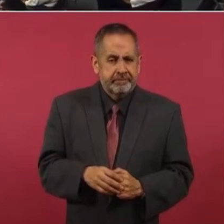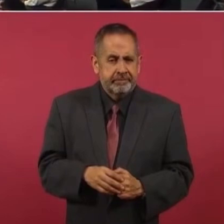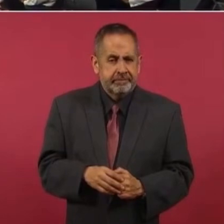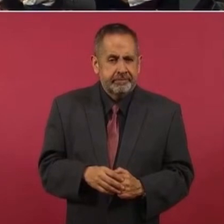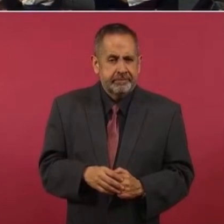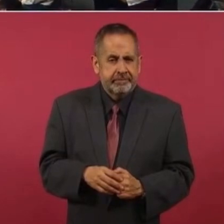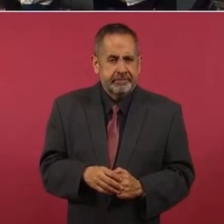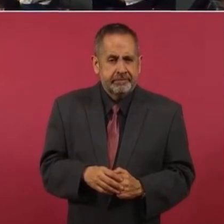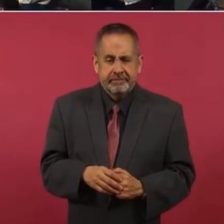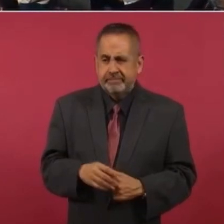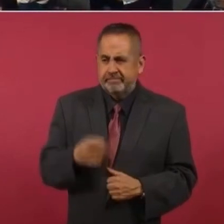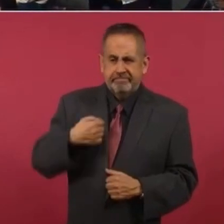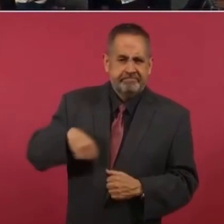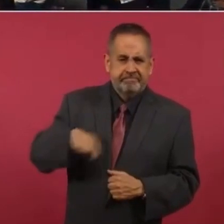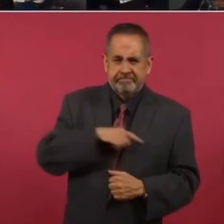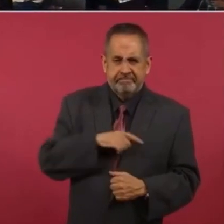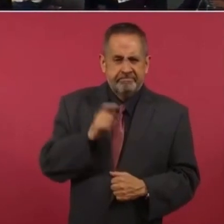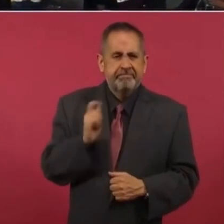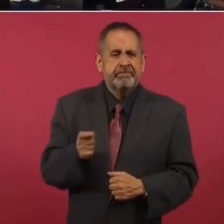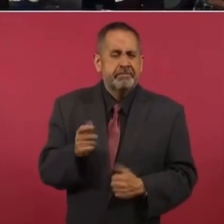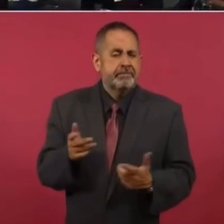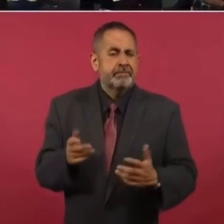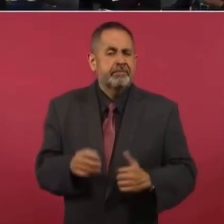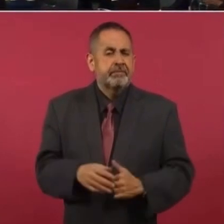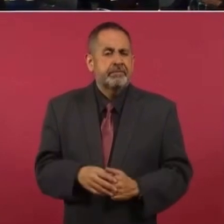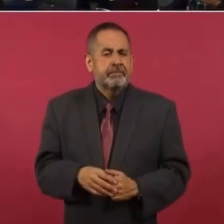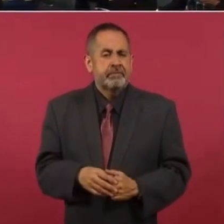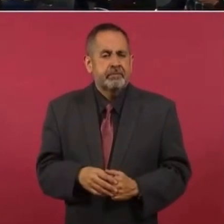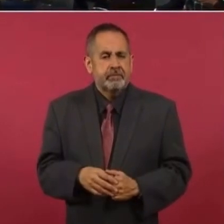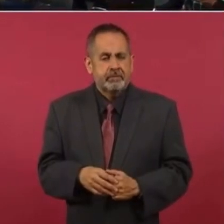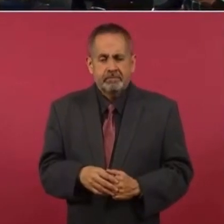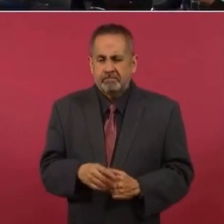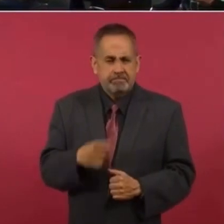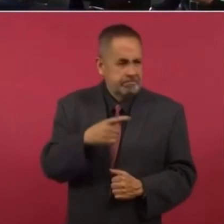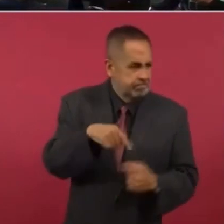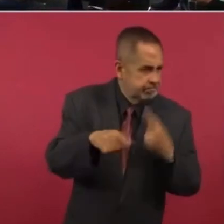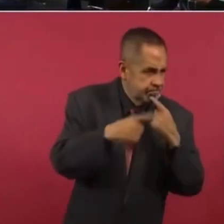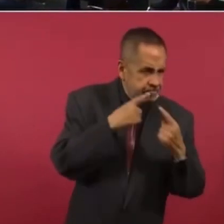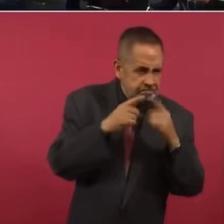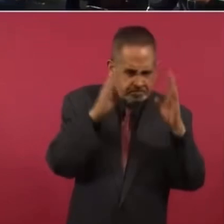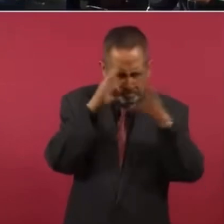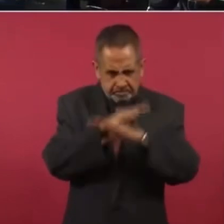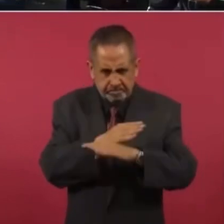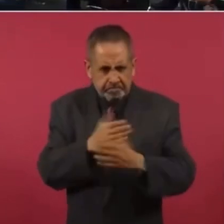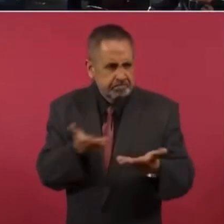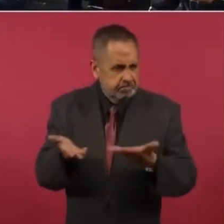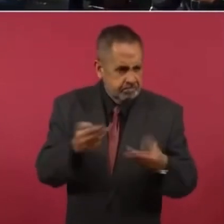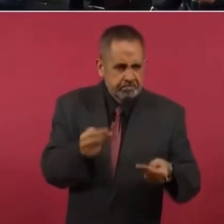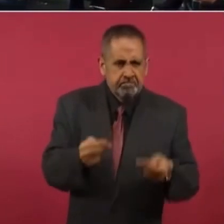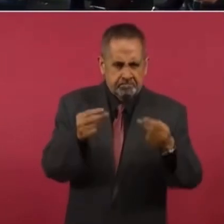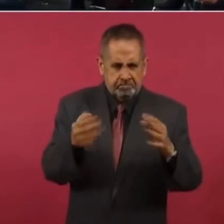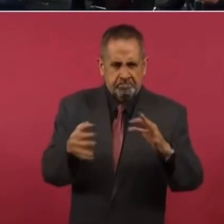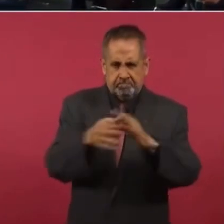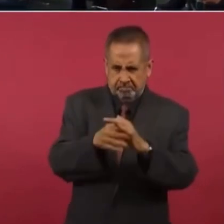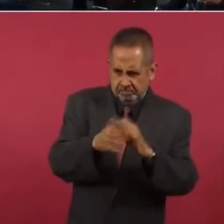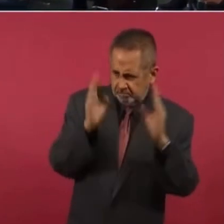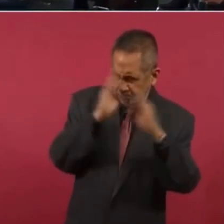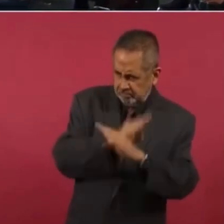de manera conciliatoria, no